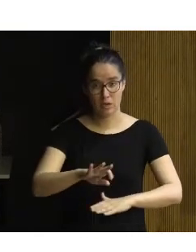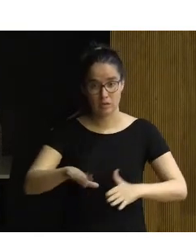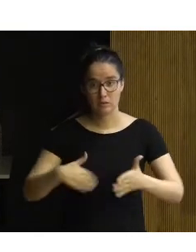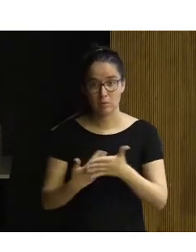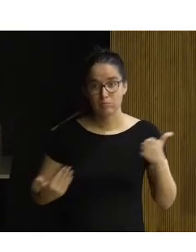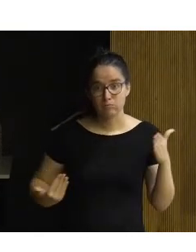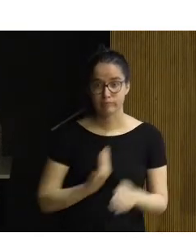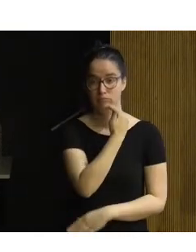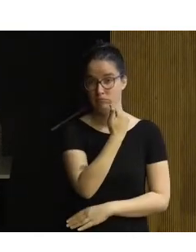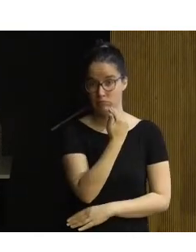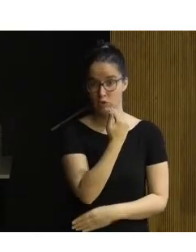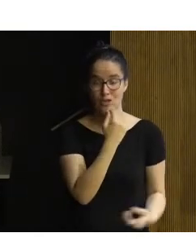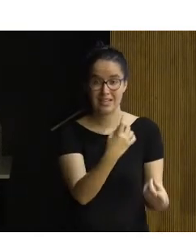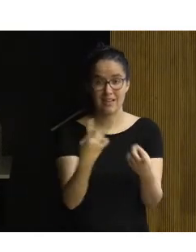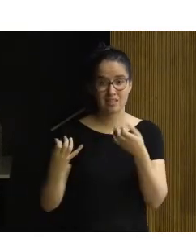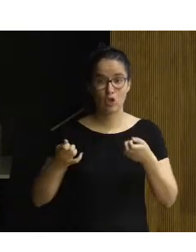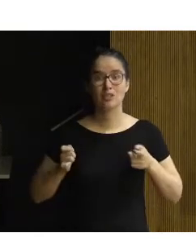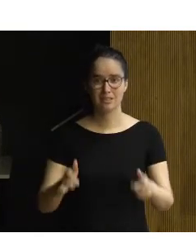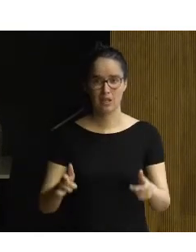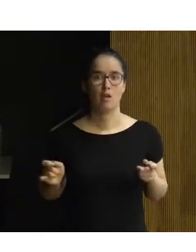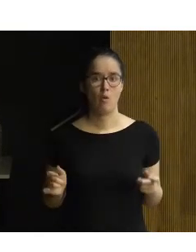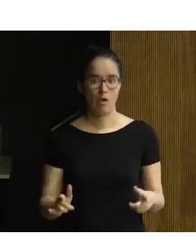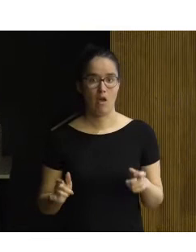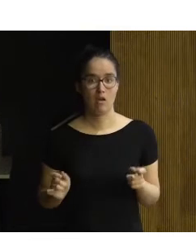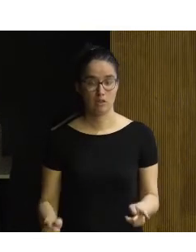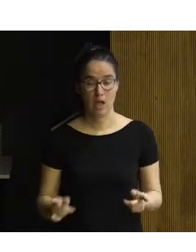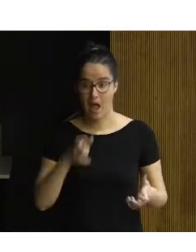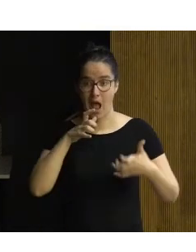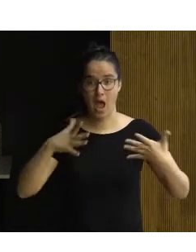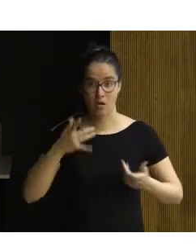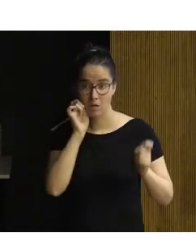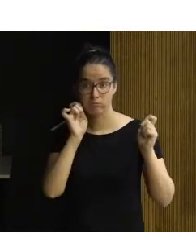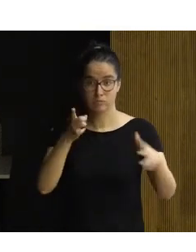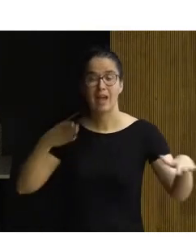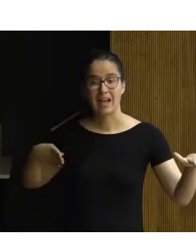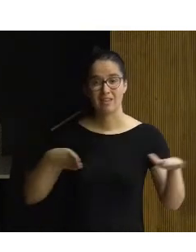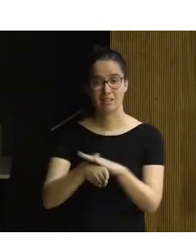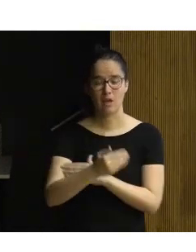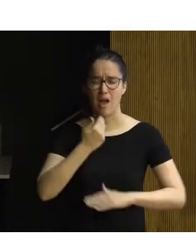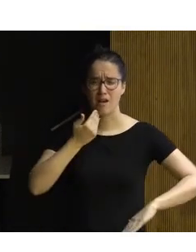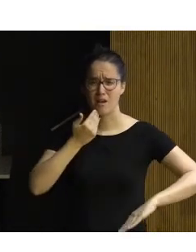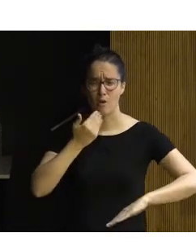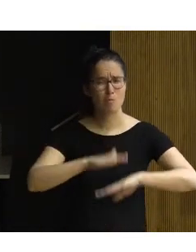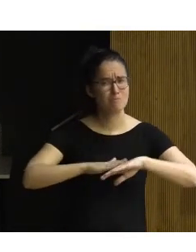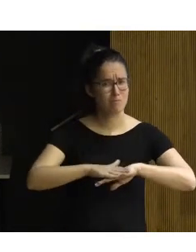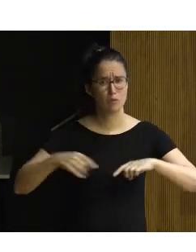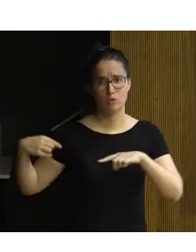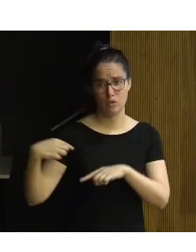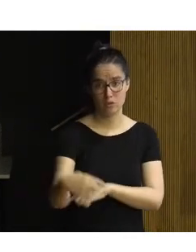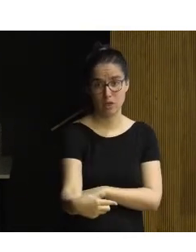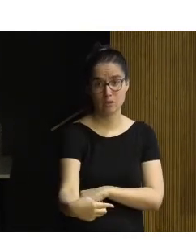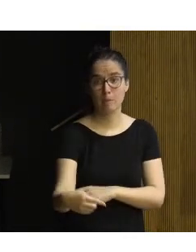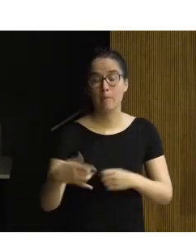accidente, el cual me hizo necesitar una silla de ruedas. En este momento descubrí la accesibilidad como algo fundamental en mi día a día.